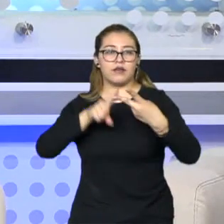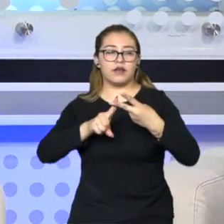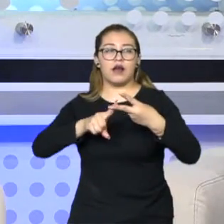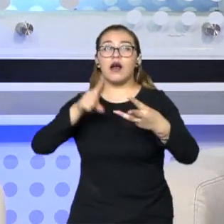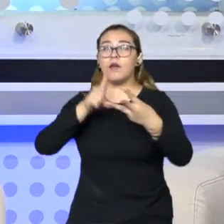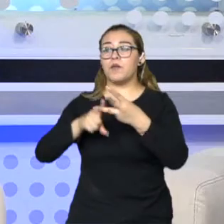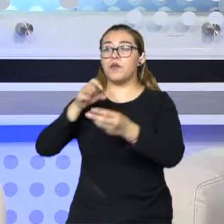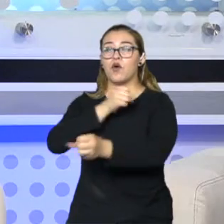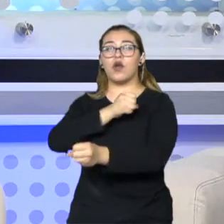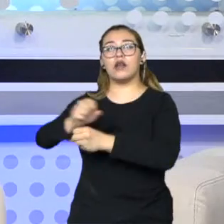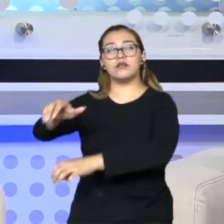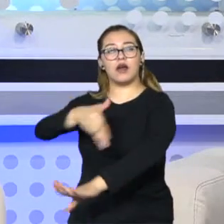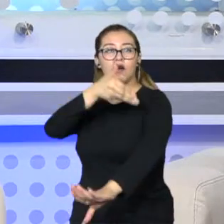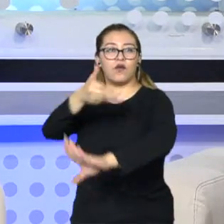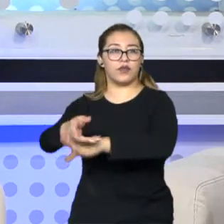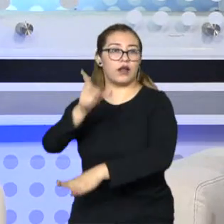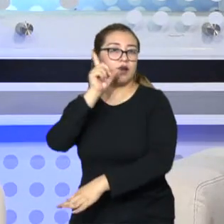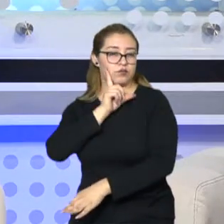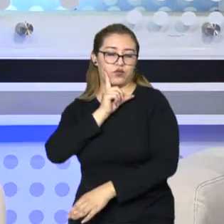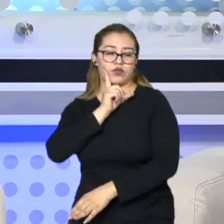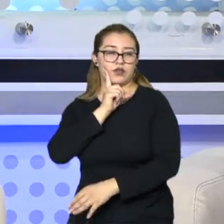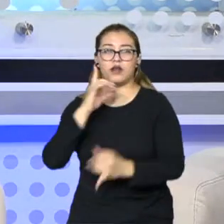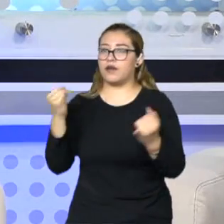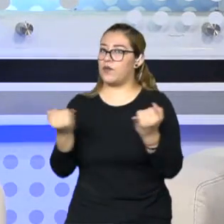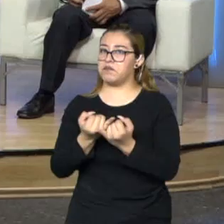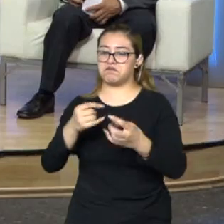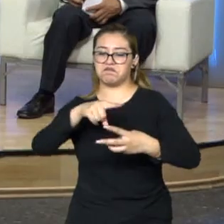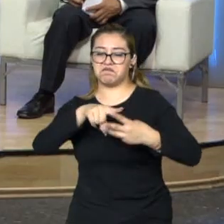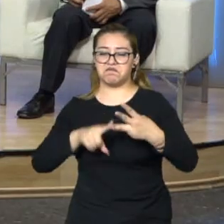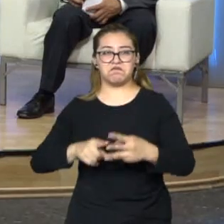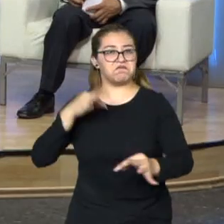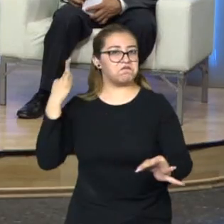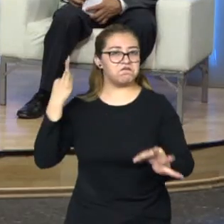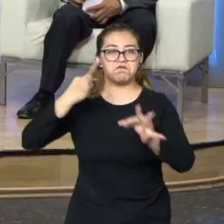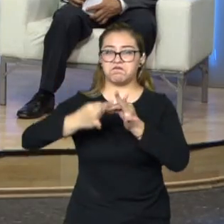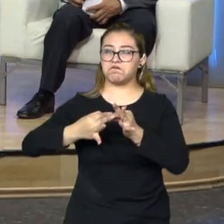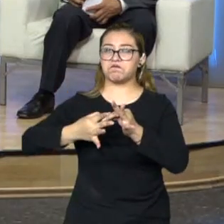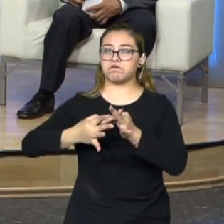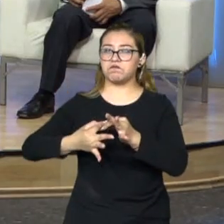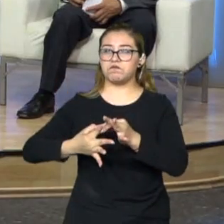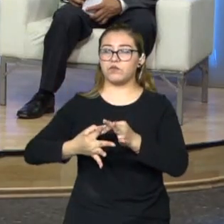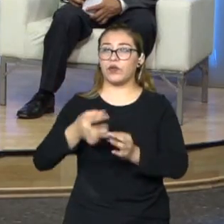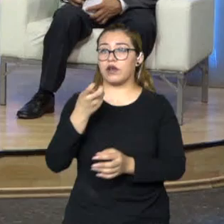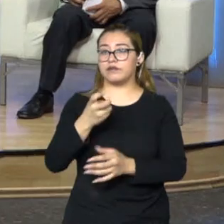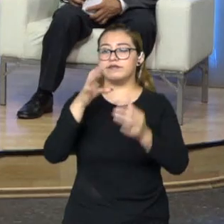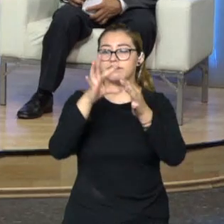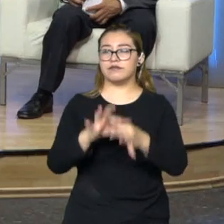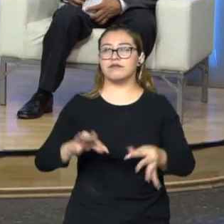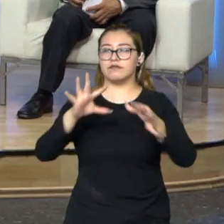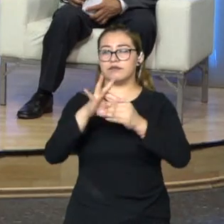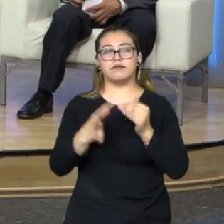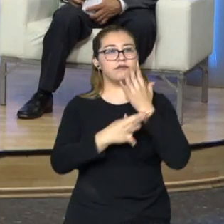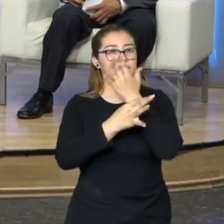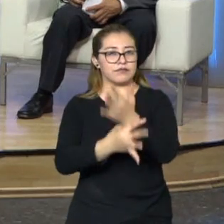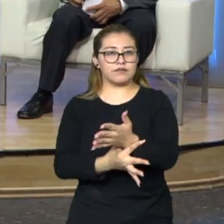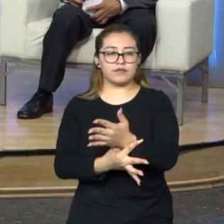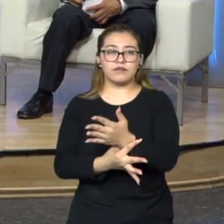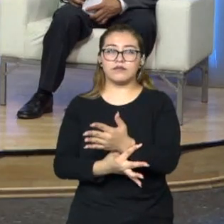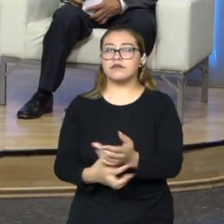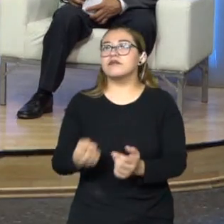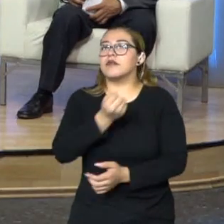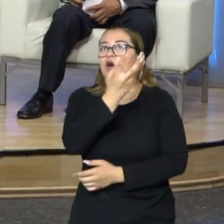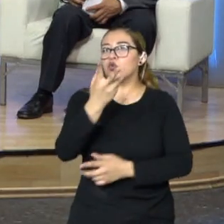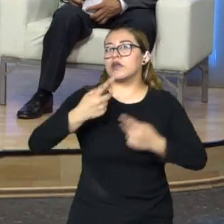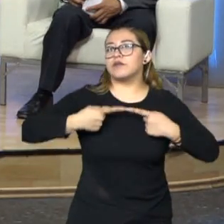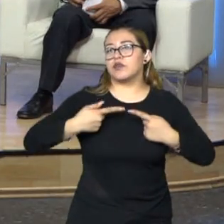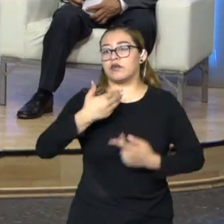contra las mujeres o la violencia hacia las mujeres. José Luis Juárez, ella hablaba precisamente de que mandan representantes los